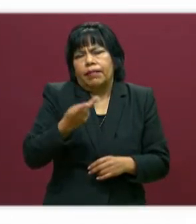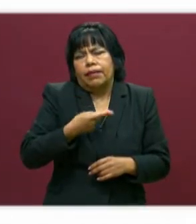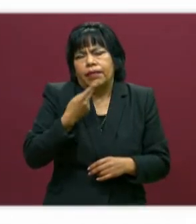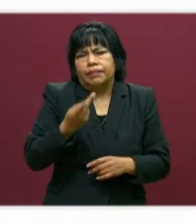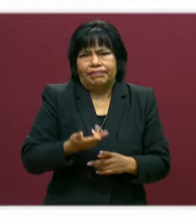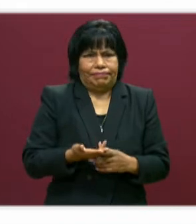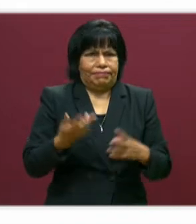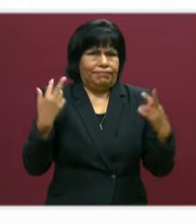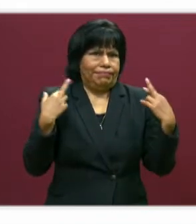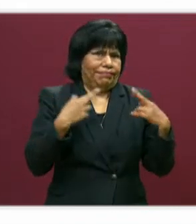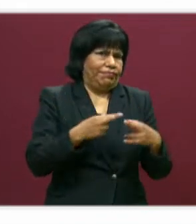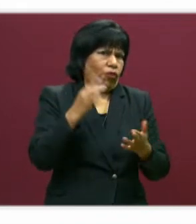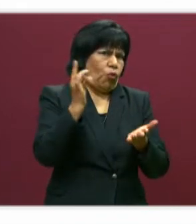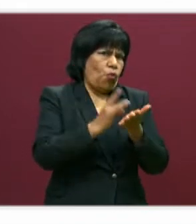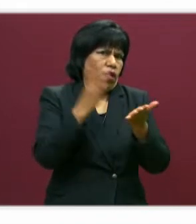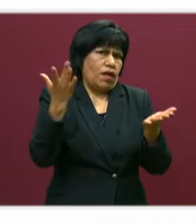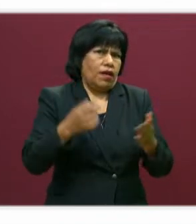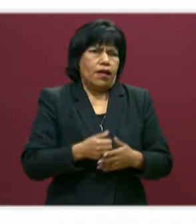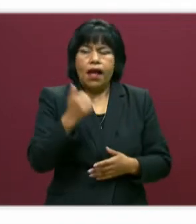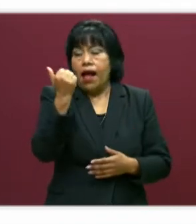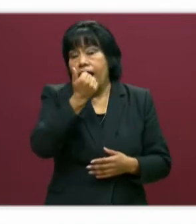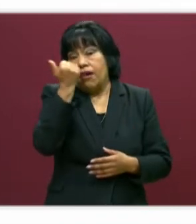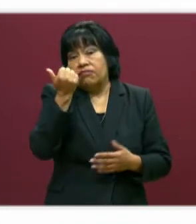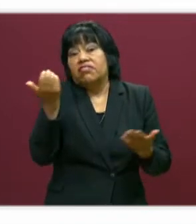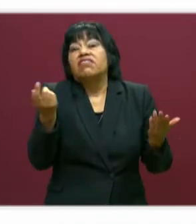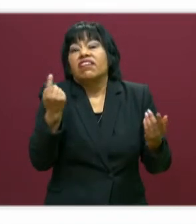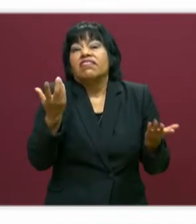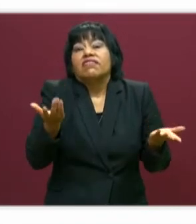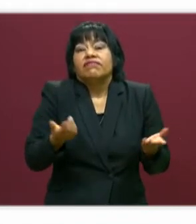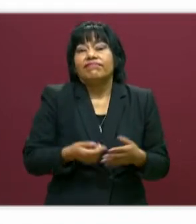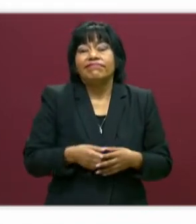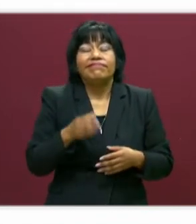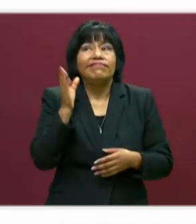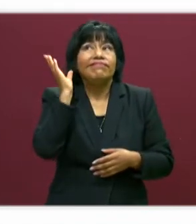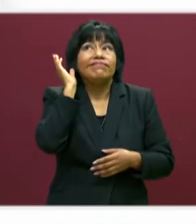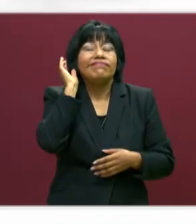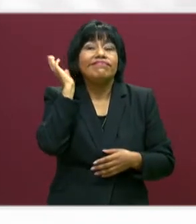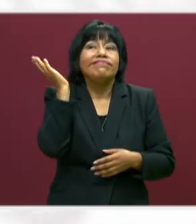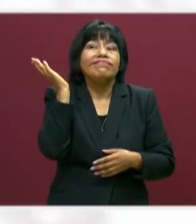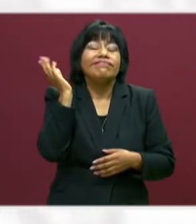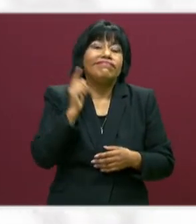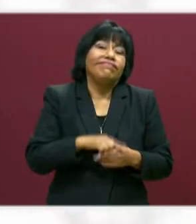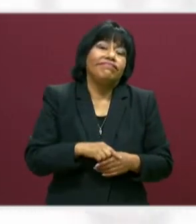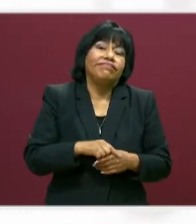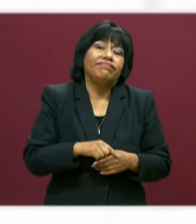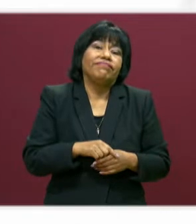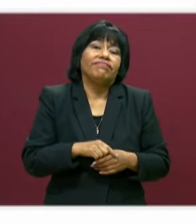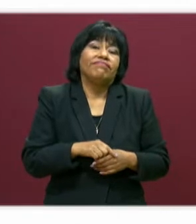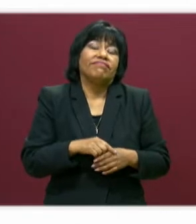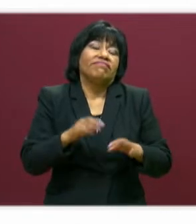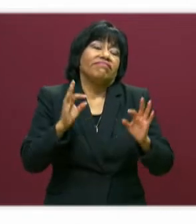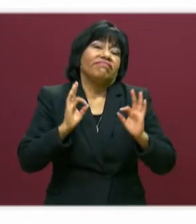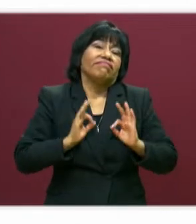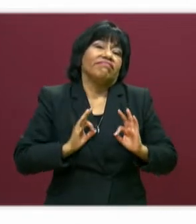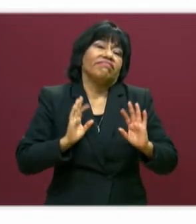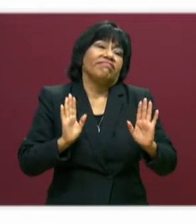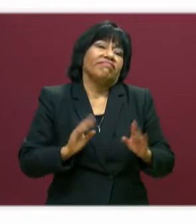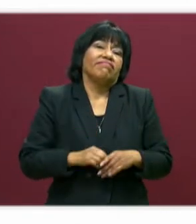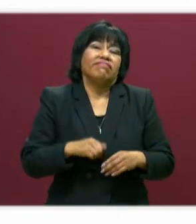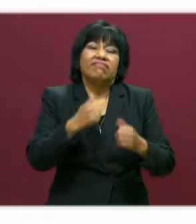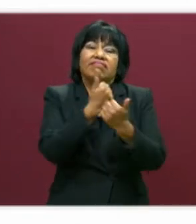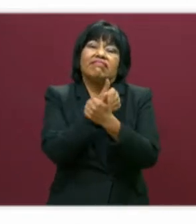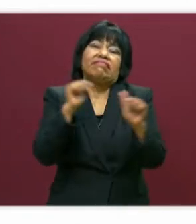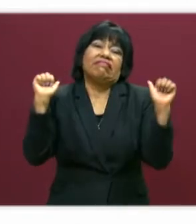Y si el docente solamente habla, ¿qué hace el alumno? Pues solamente escucha. Exacto. De forma pasiva. Sí, sí. Y se aburre.